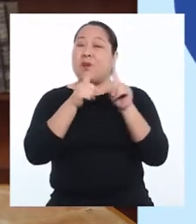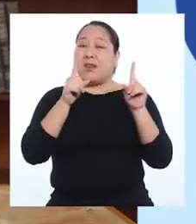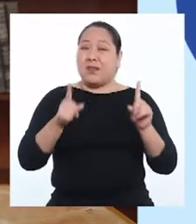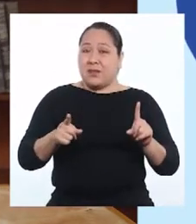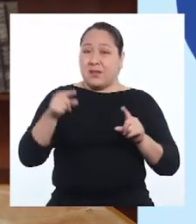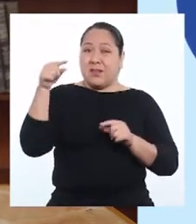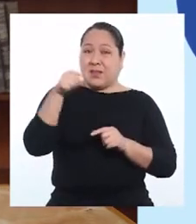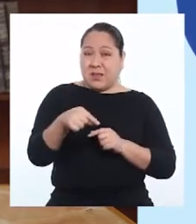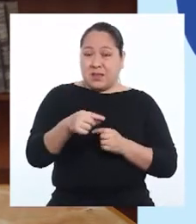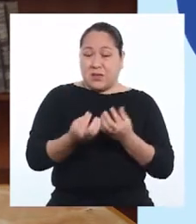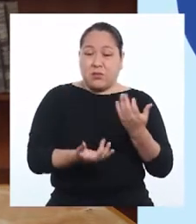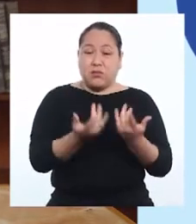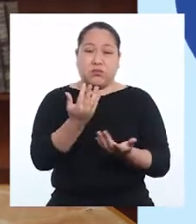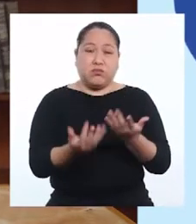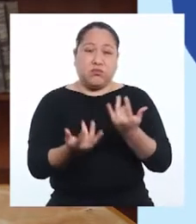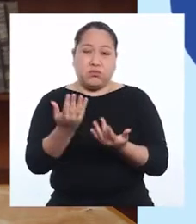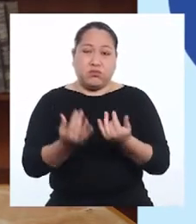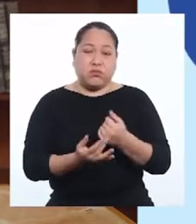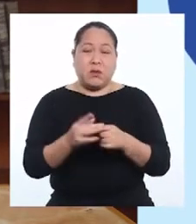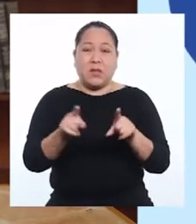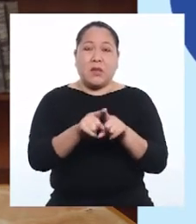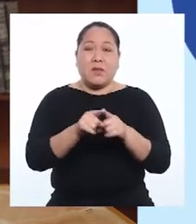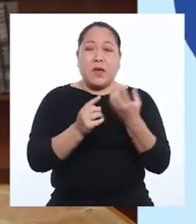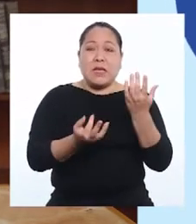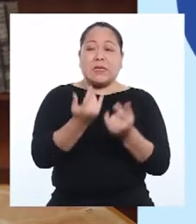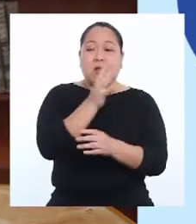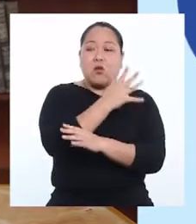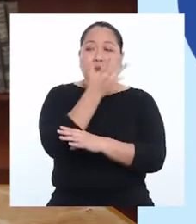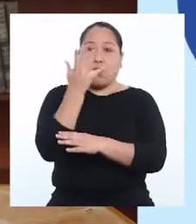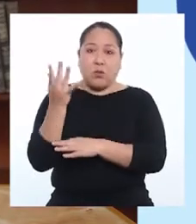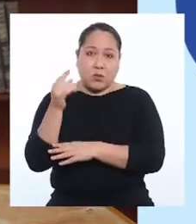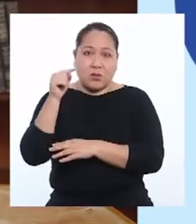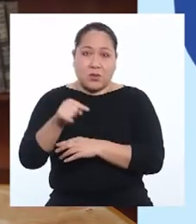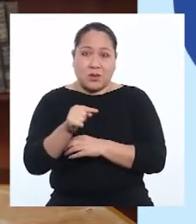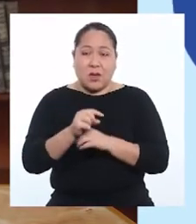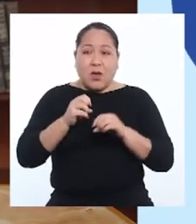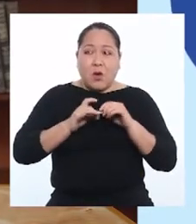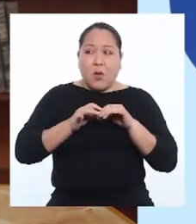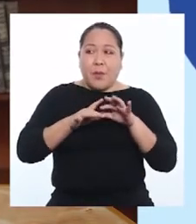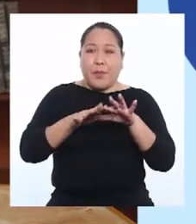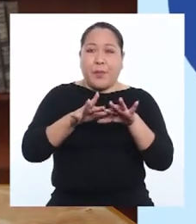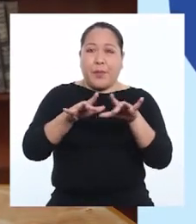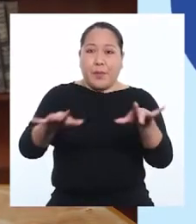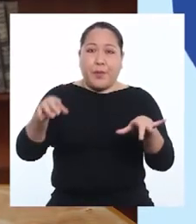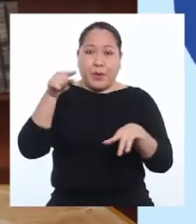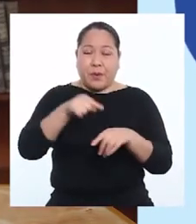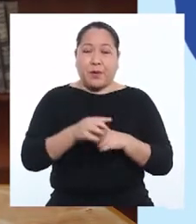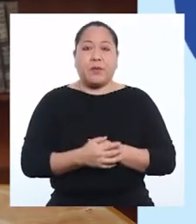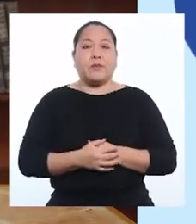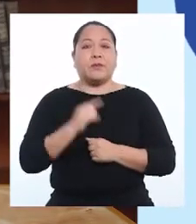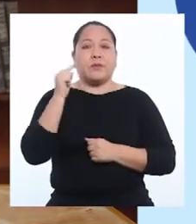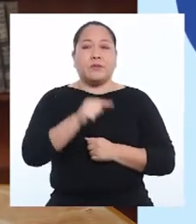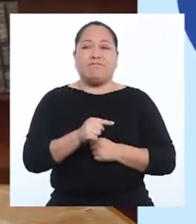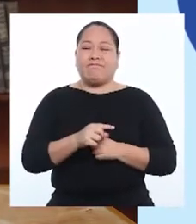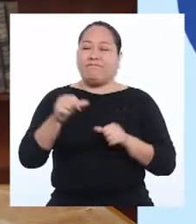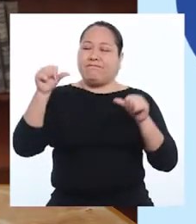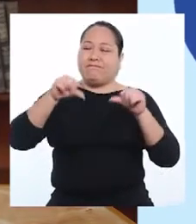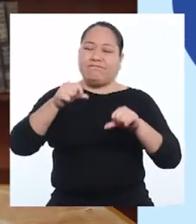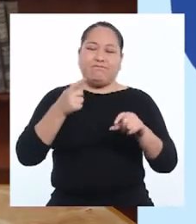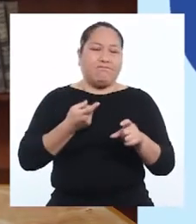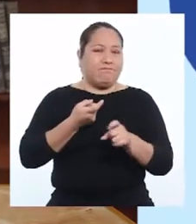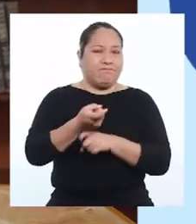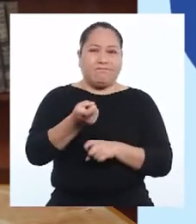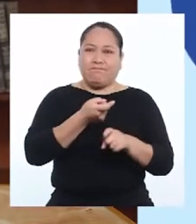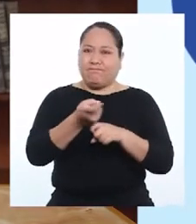plantación. Sin embargo, estas quemas y los incendios forestales que se propagan a partir de